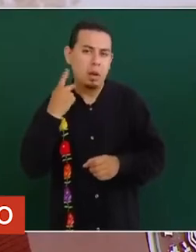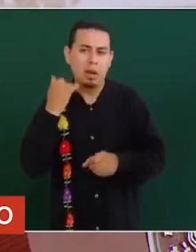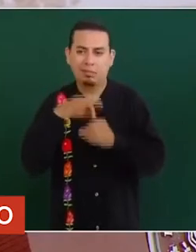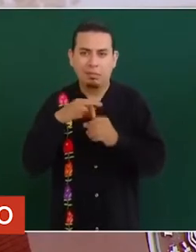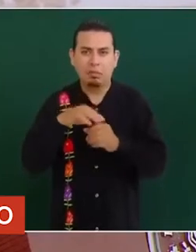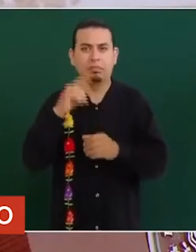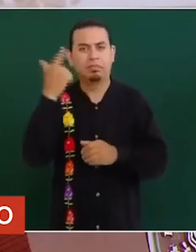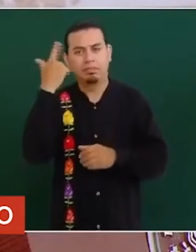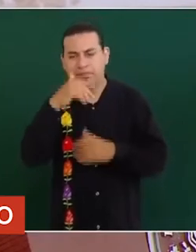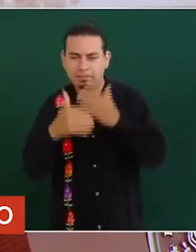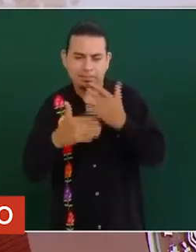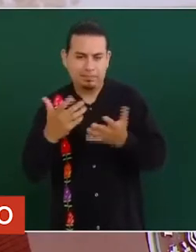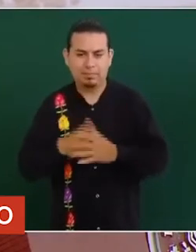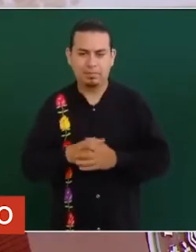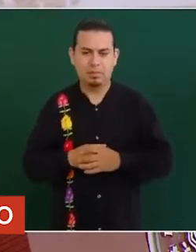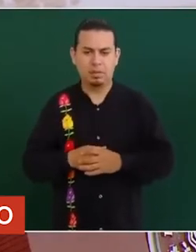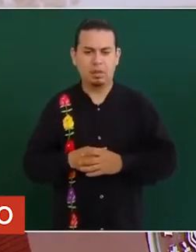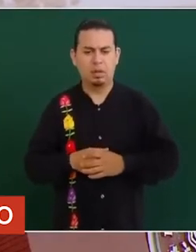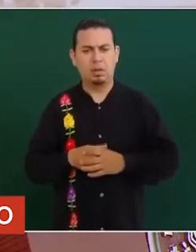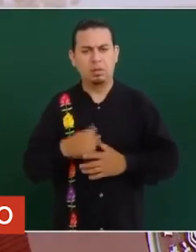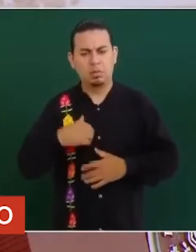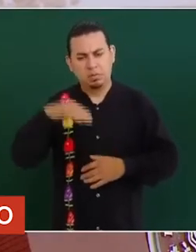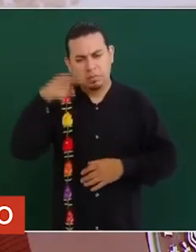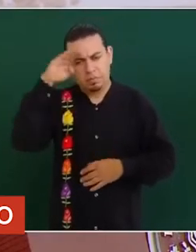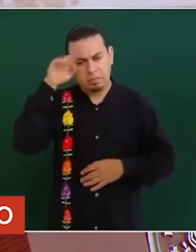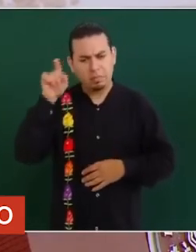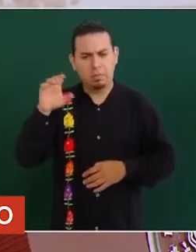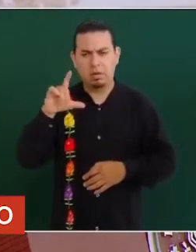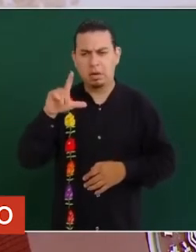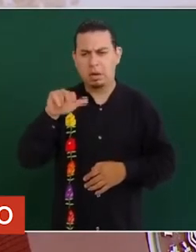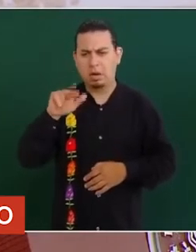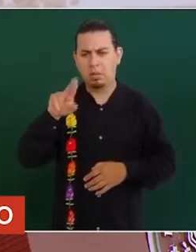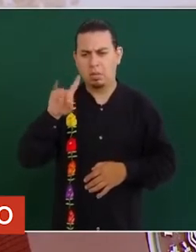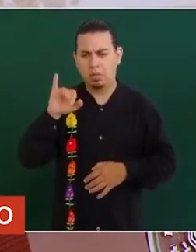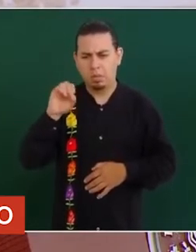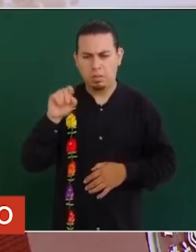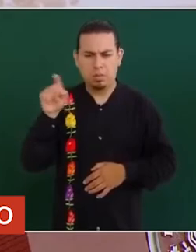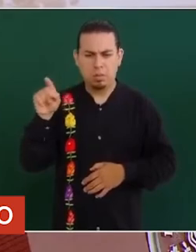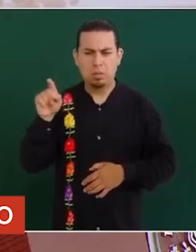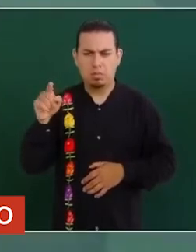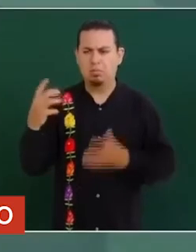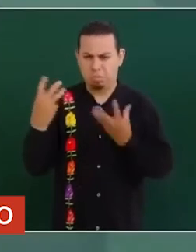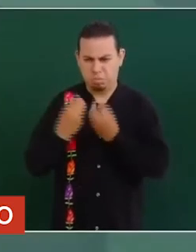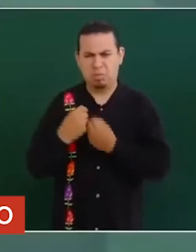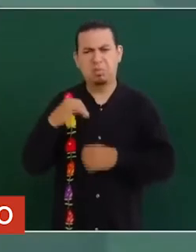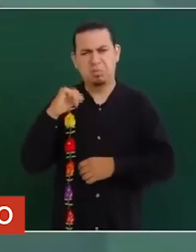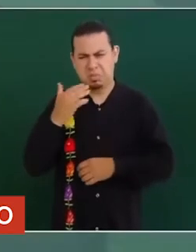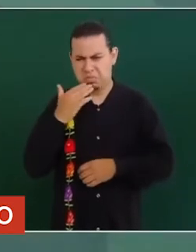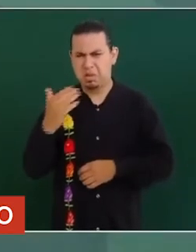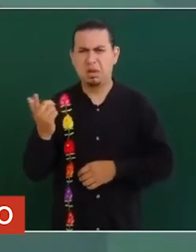Yo creo que Claudio simpatiza con nosotros,